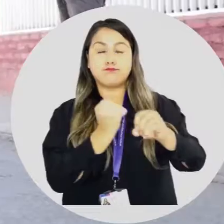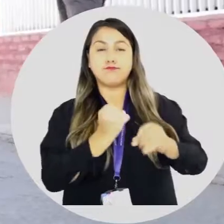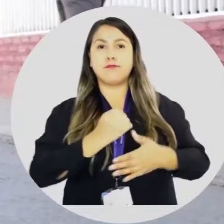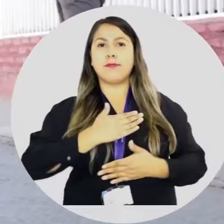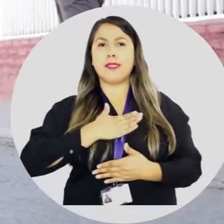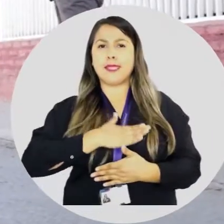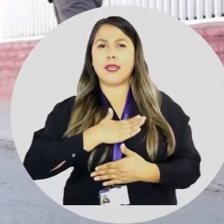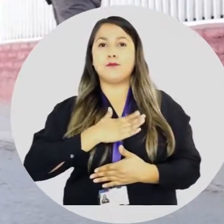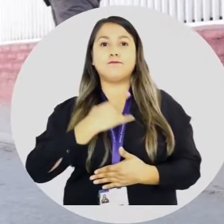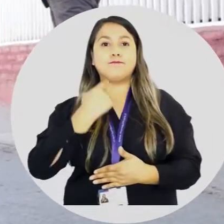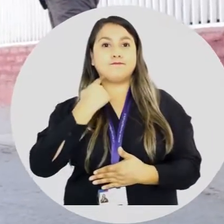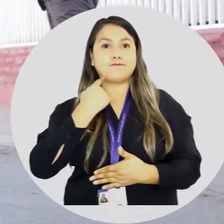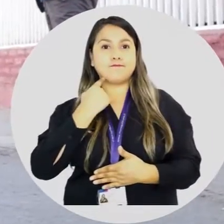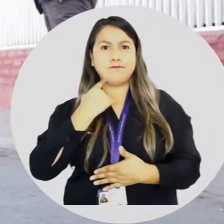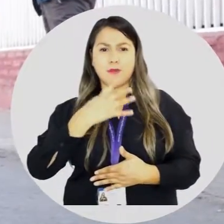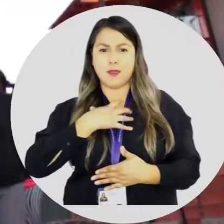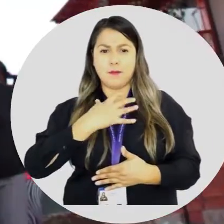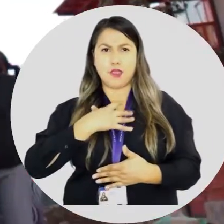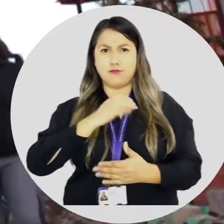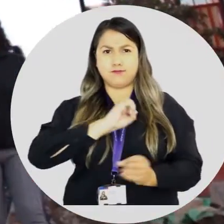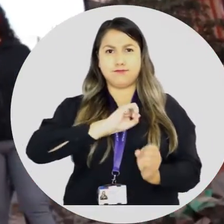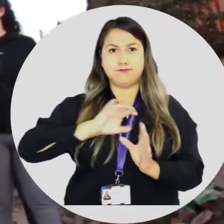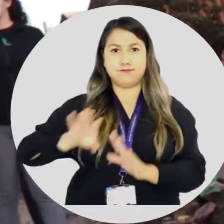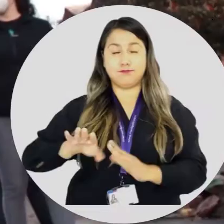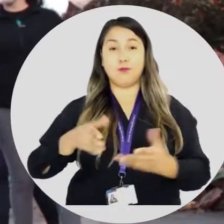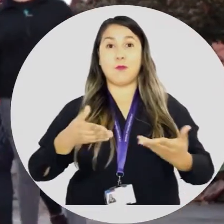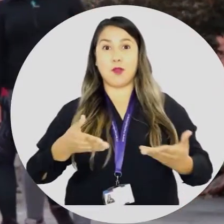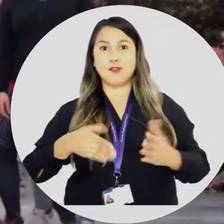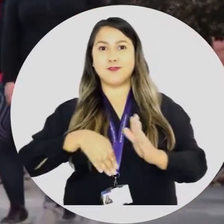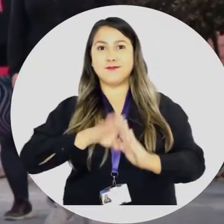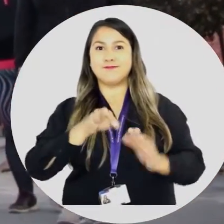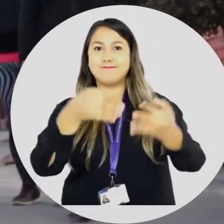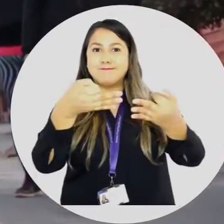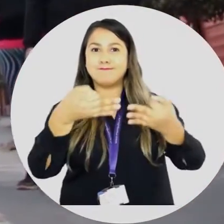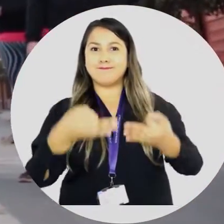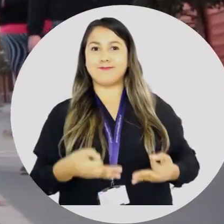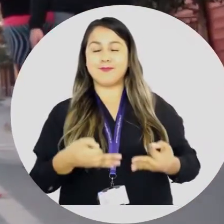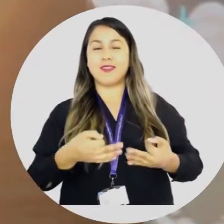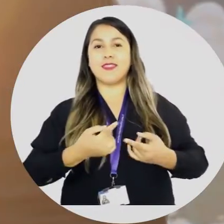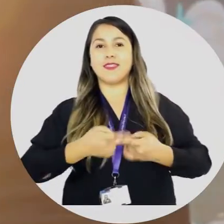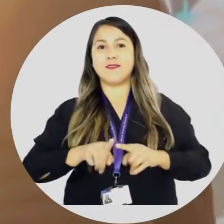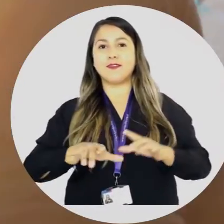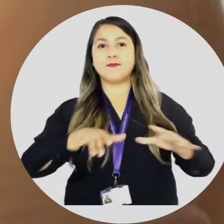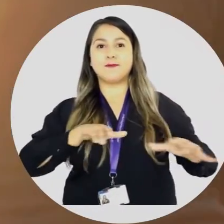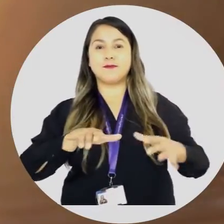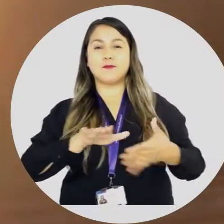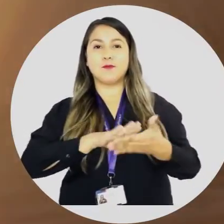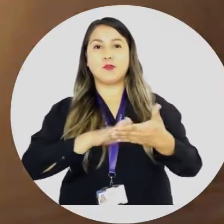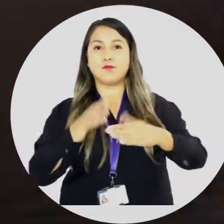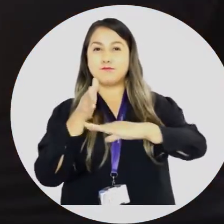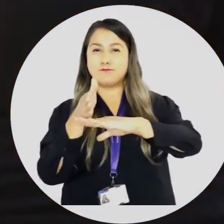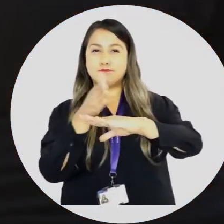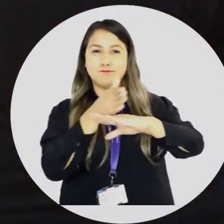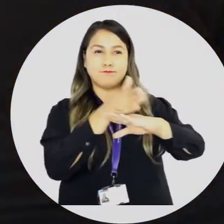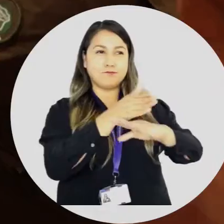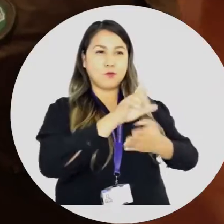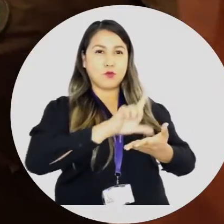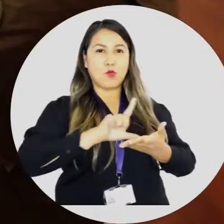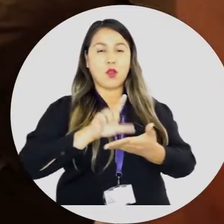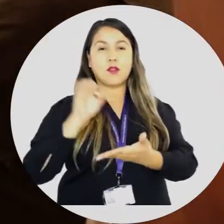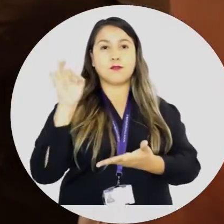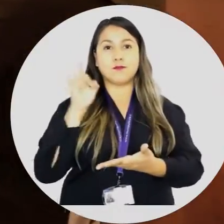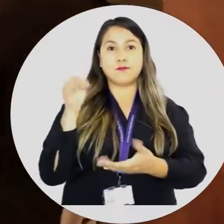sin miedo, por ello reforzamos nuestra seguridad con diversas acciones como visitas a los territorios,